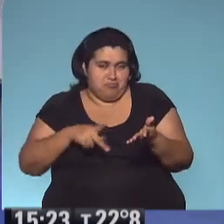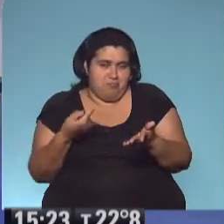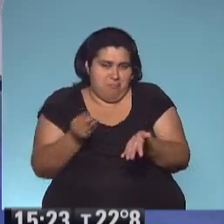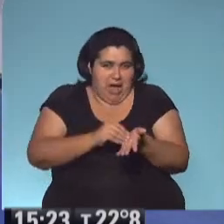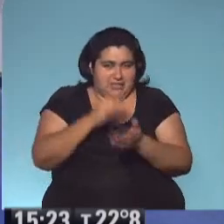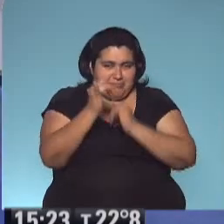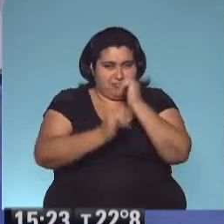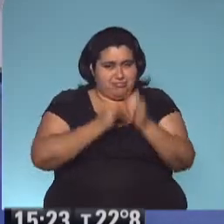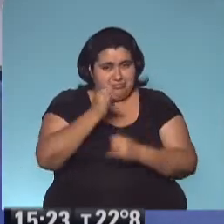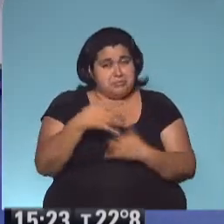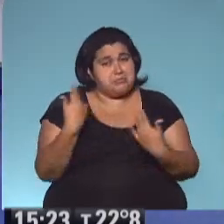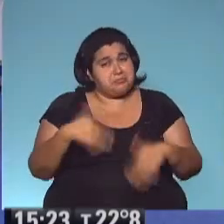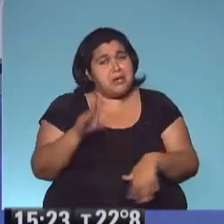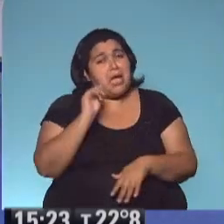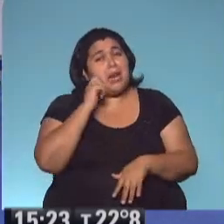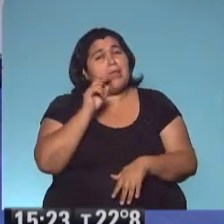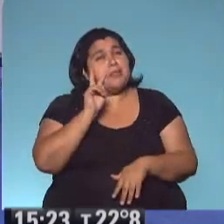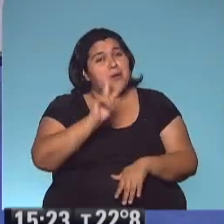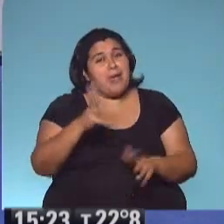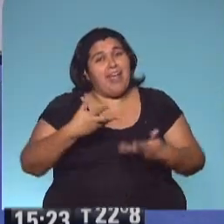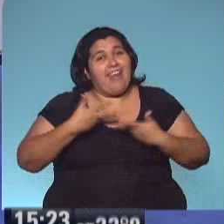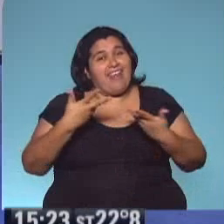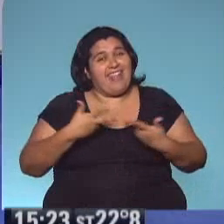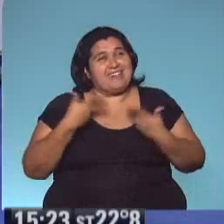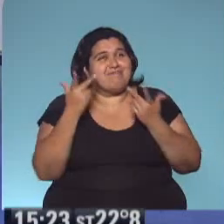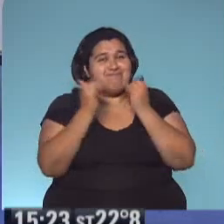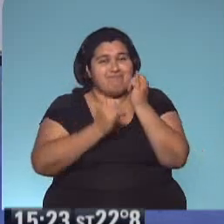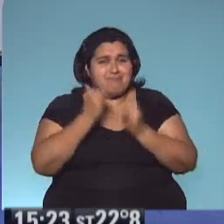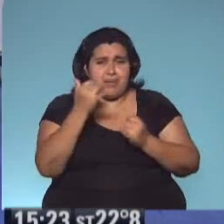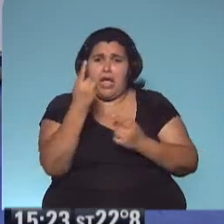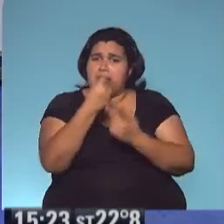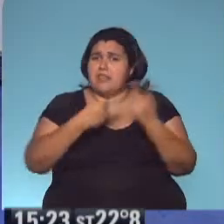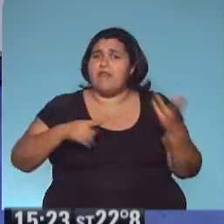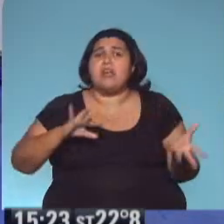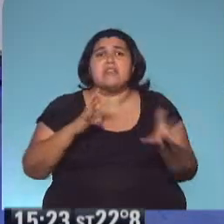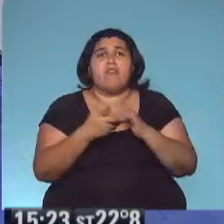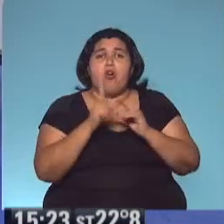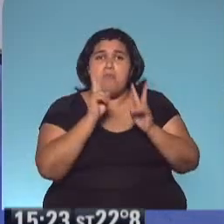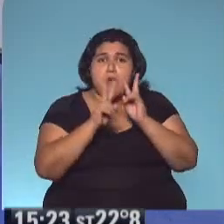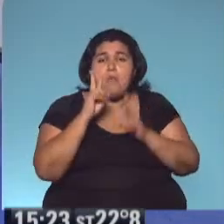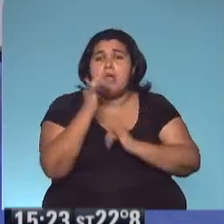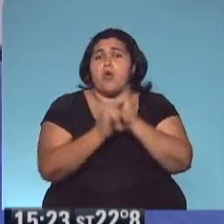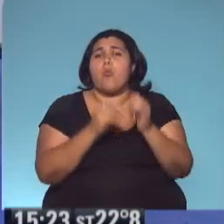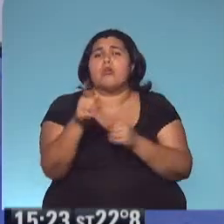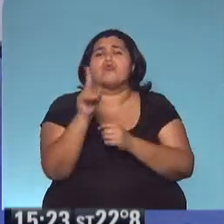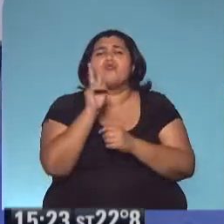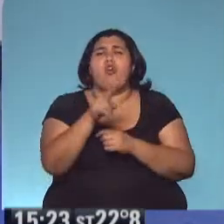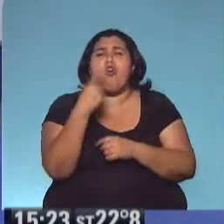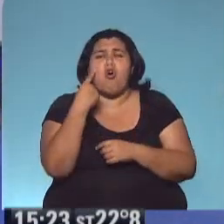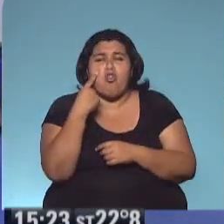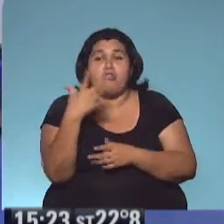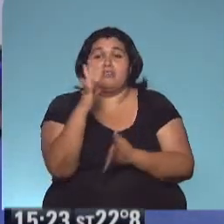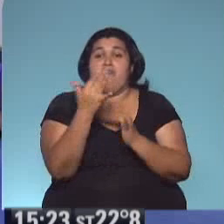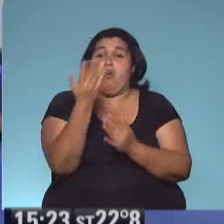Qué linda forma de escuchar un cuento, ¿no? Un cuento animado. Sí, hay diferentes formas de escuchar cuentos. ¿Ustedes cuáles conocen? Y me pueden leer un